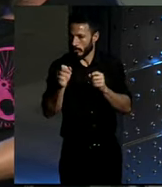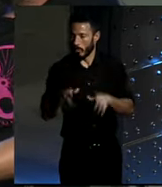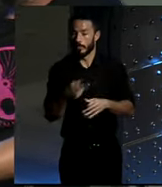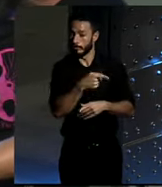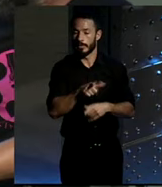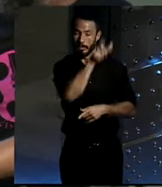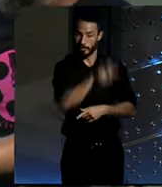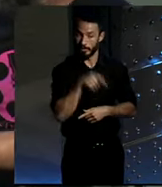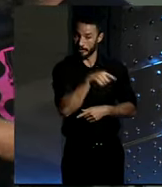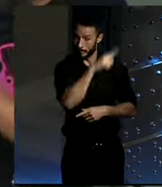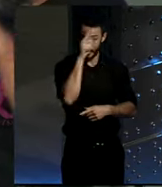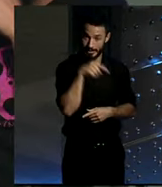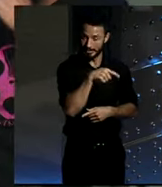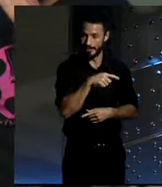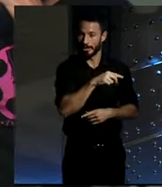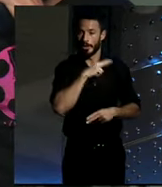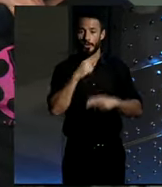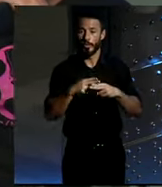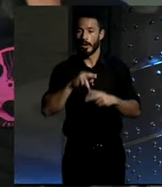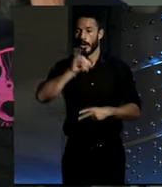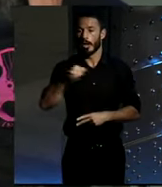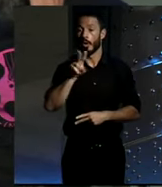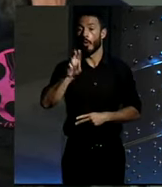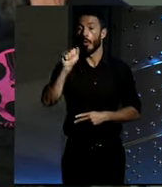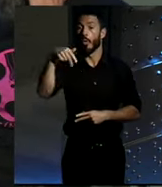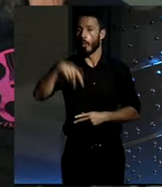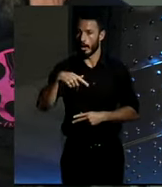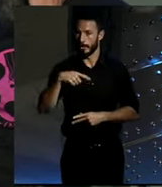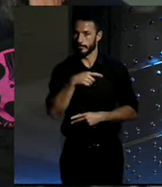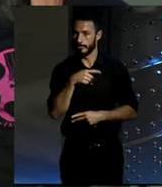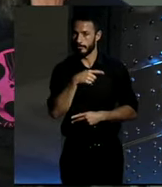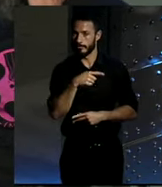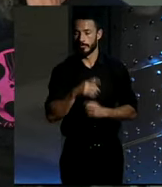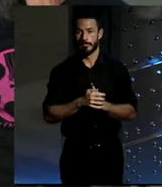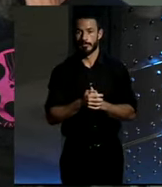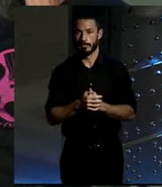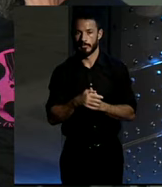llama Juan, es una persona que conocimos del Make Space.